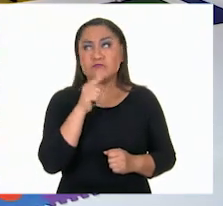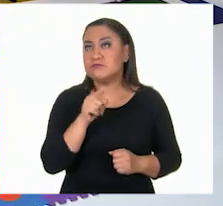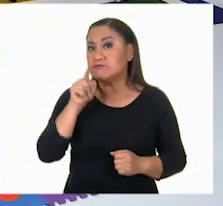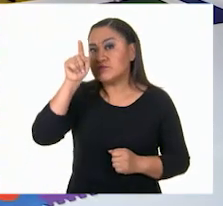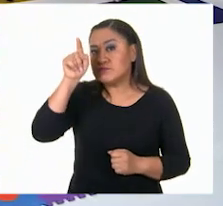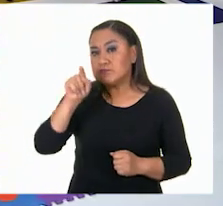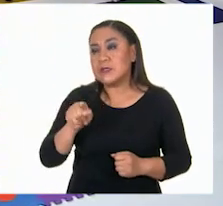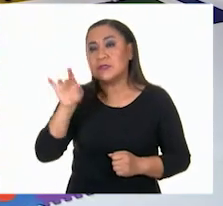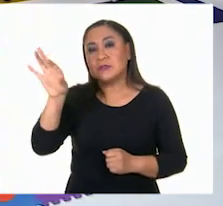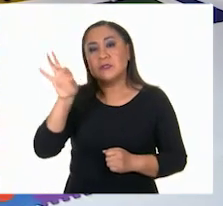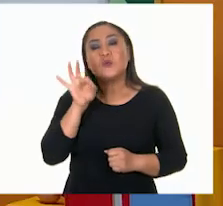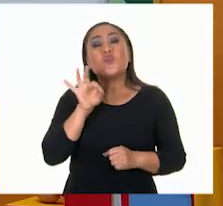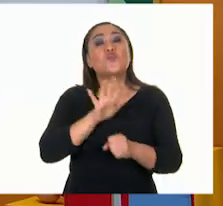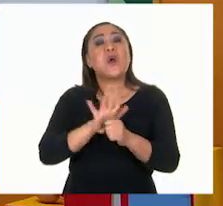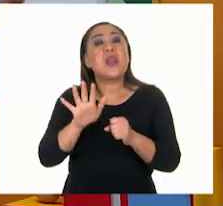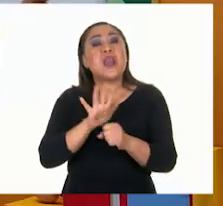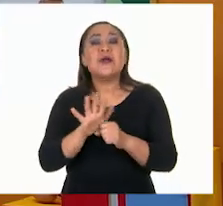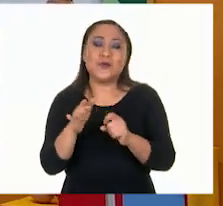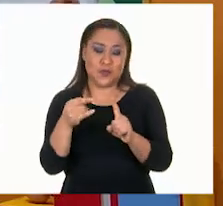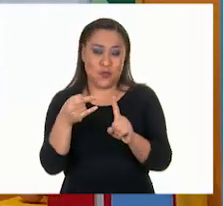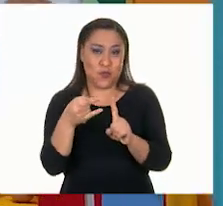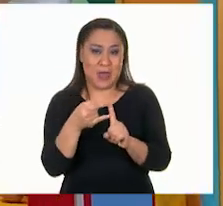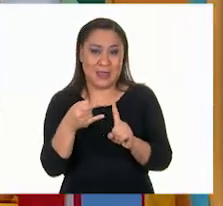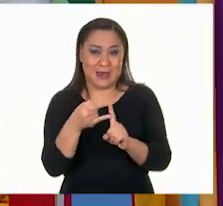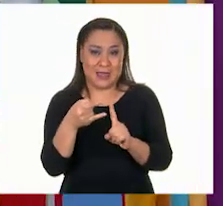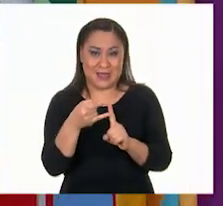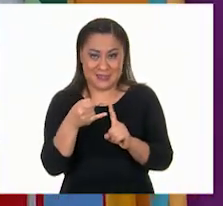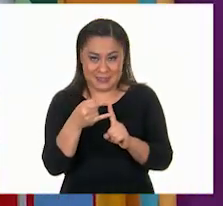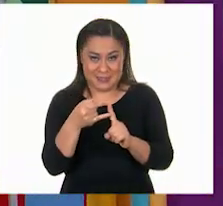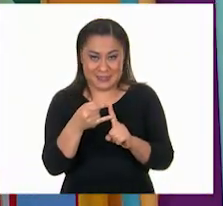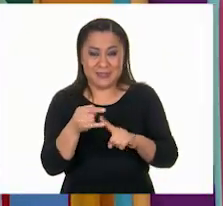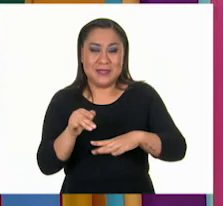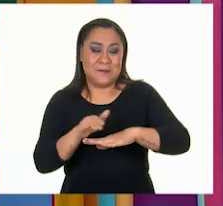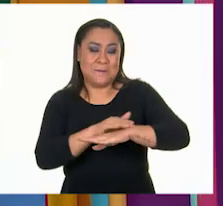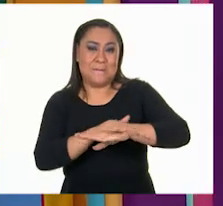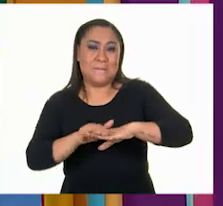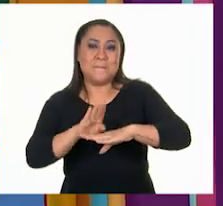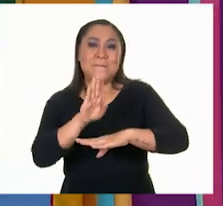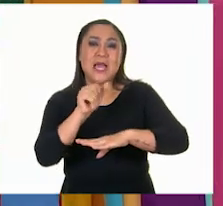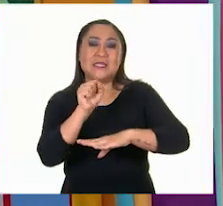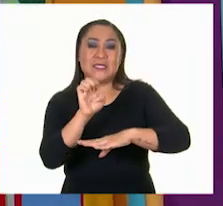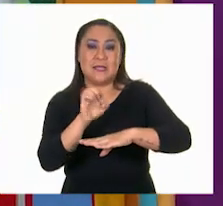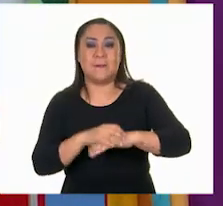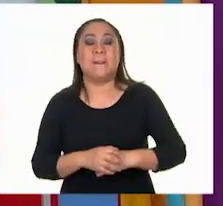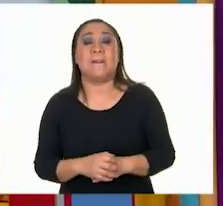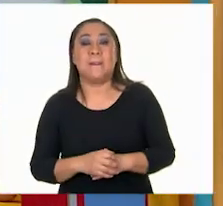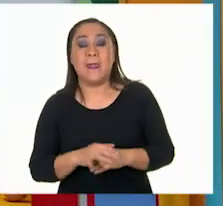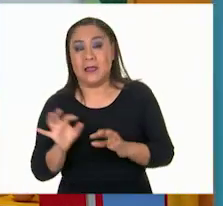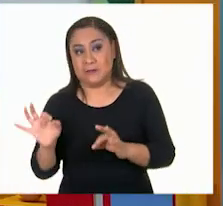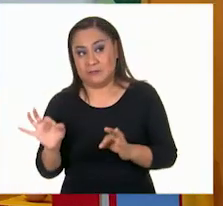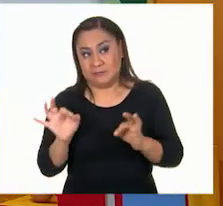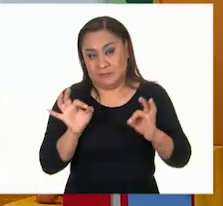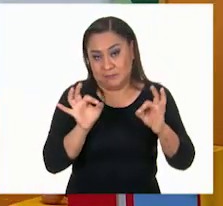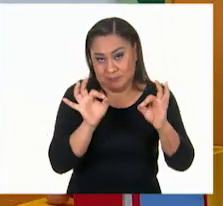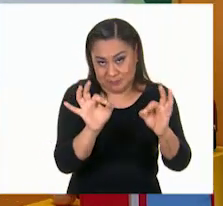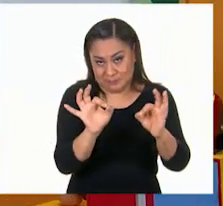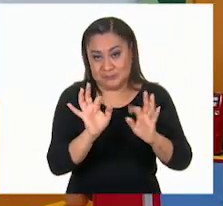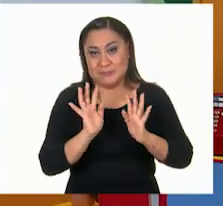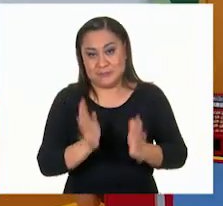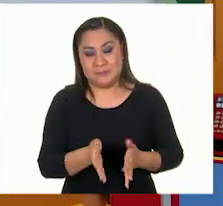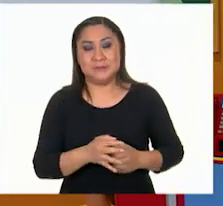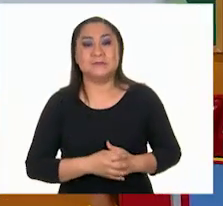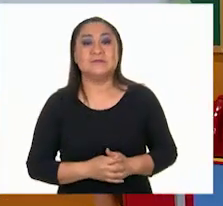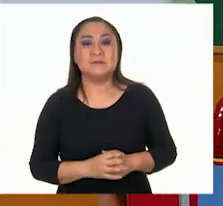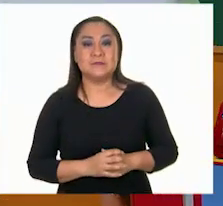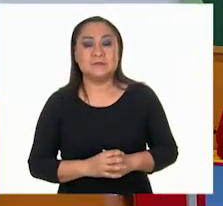esta pirámide. ¿Es un qué? Es un cuadrado. Un cuadrado. Ya lo encontré. Muy bien. Y lo voy a pegar por aquí.